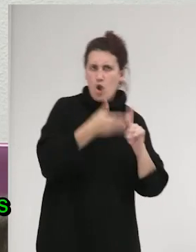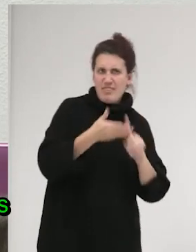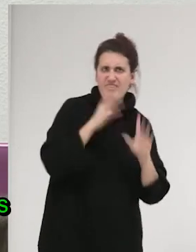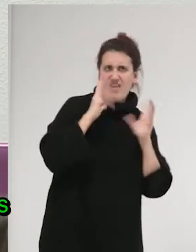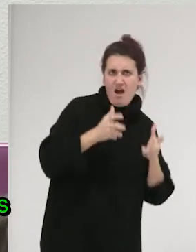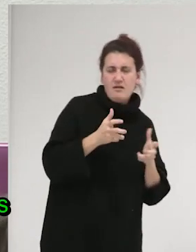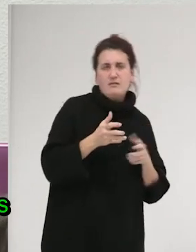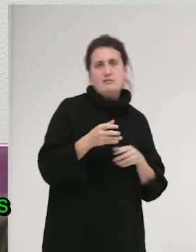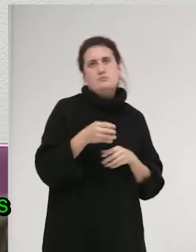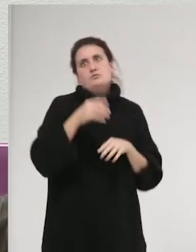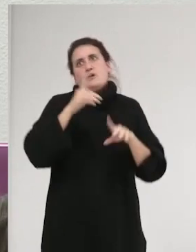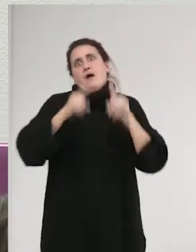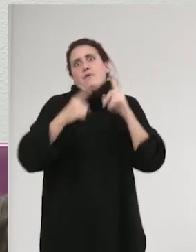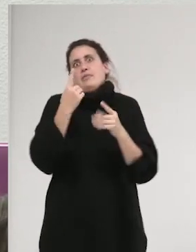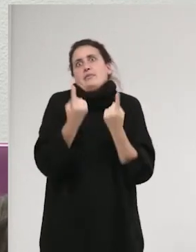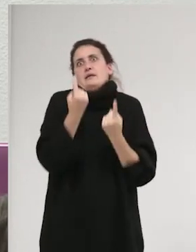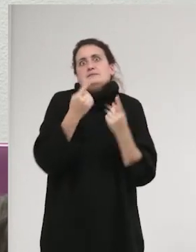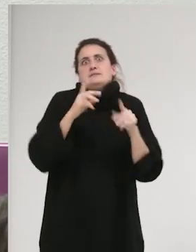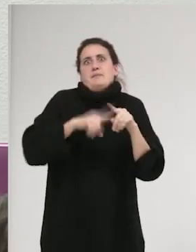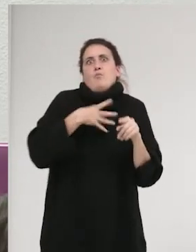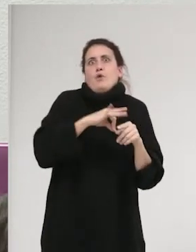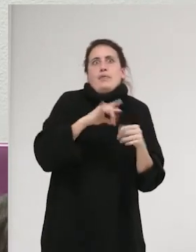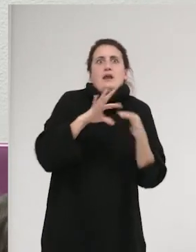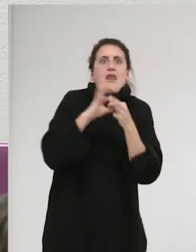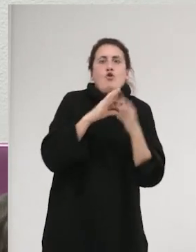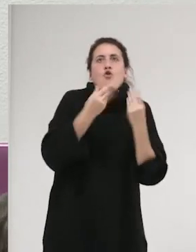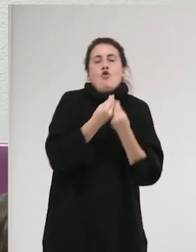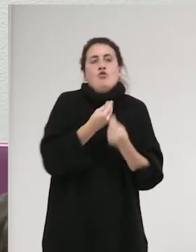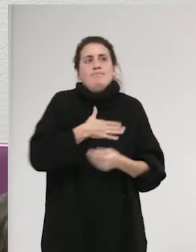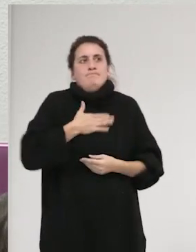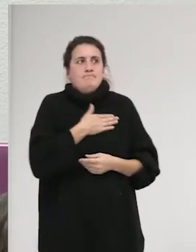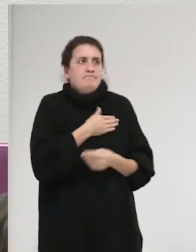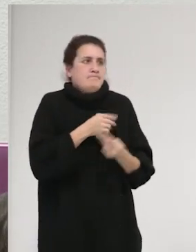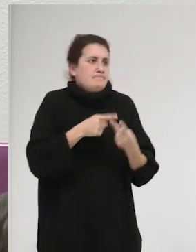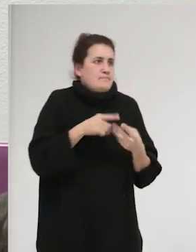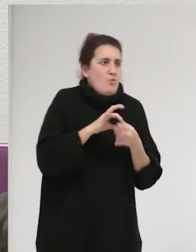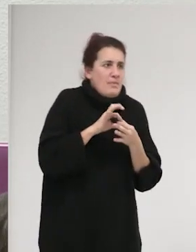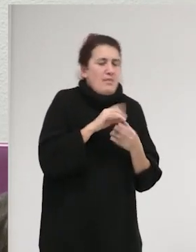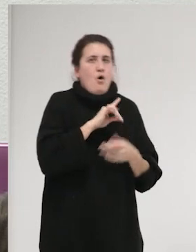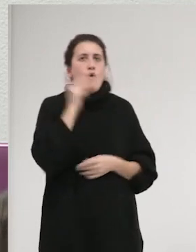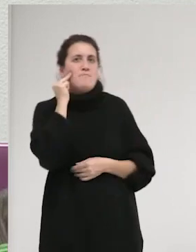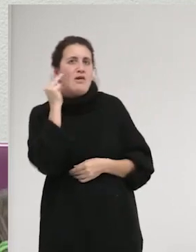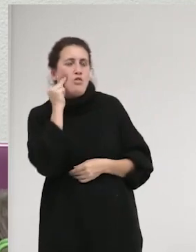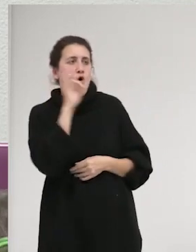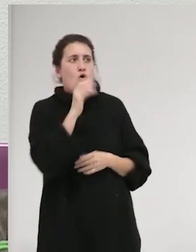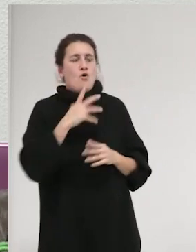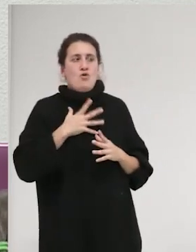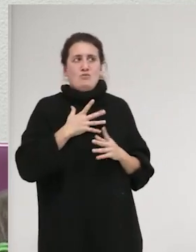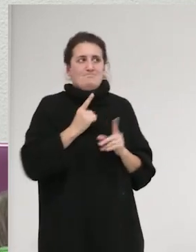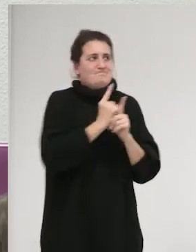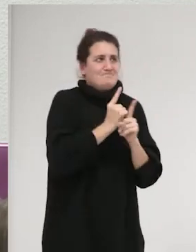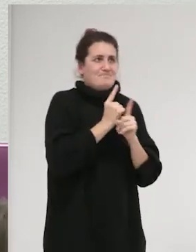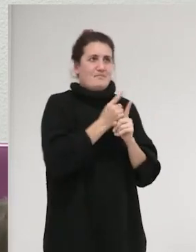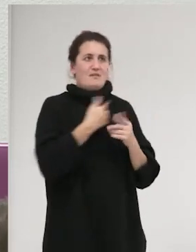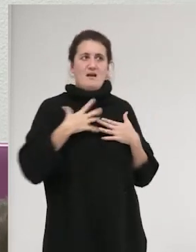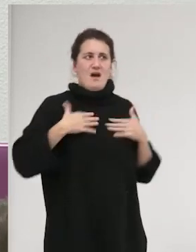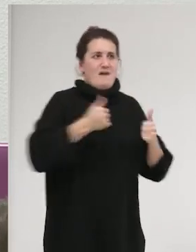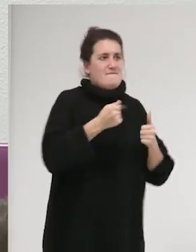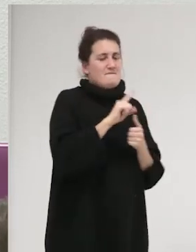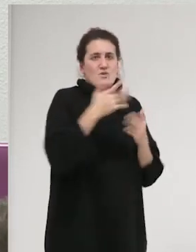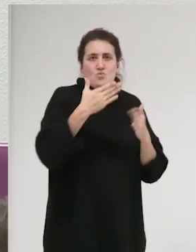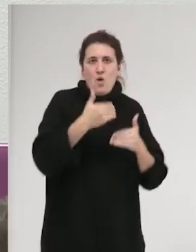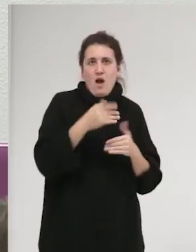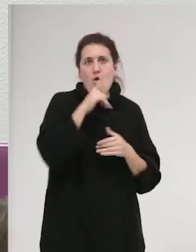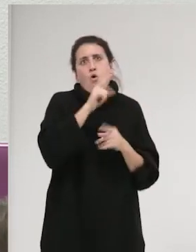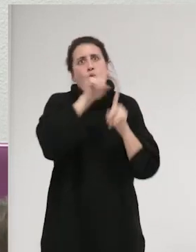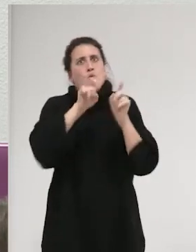que ver con muchas cosas. Puede tener que ver con complicidad, pero puede tener que ver con miedo, puede tener que ver con que no te atreves a enfrentarte, puede tener que ver con muchas